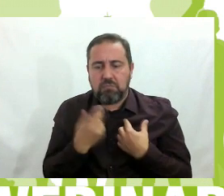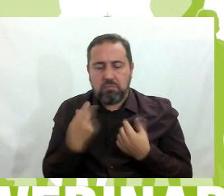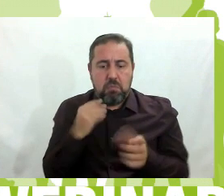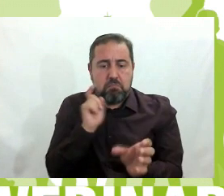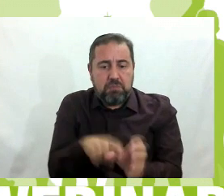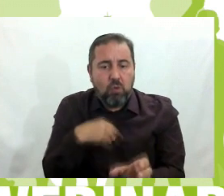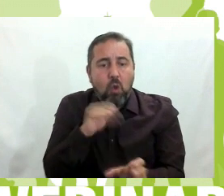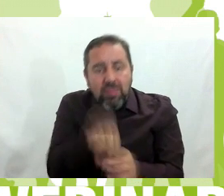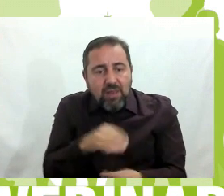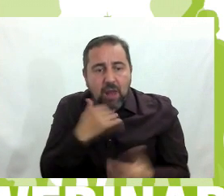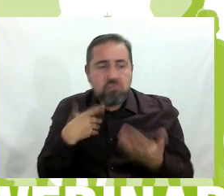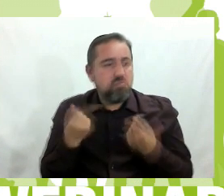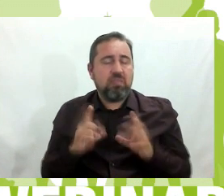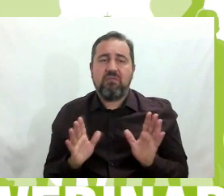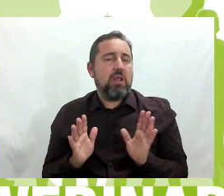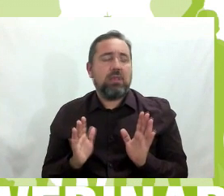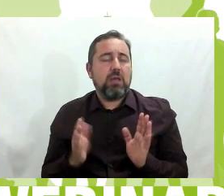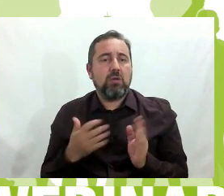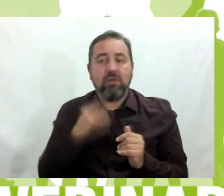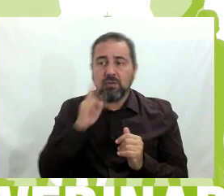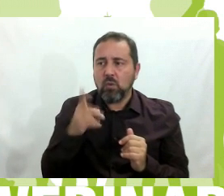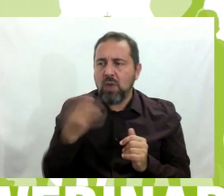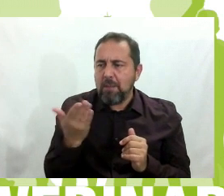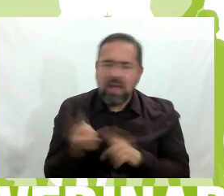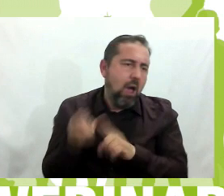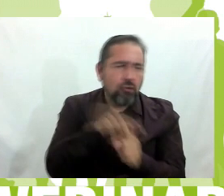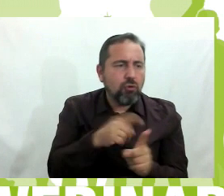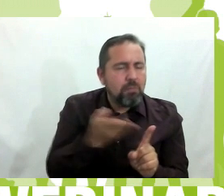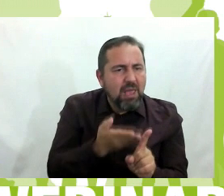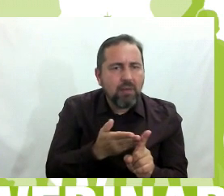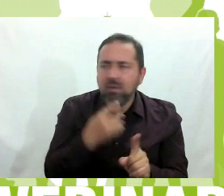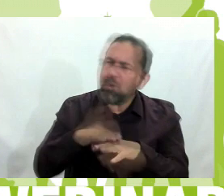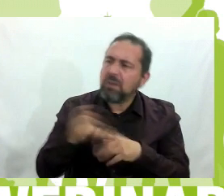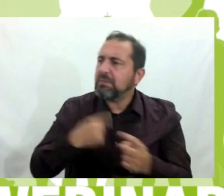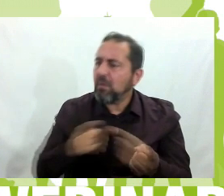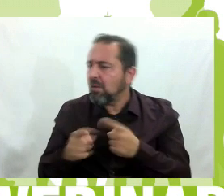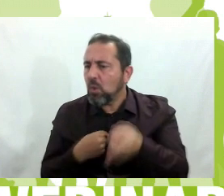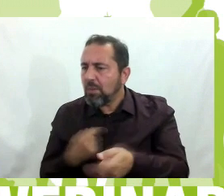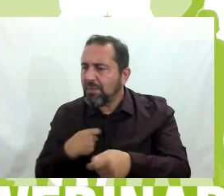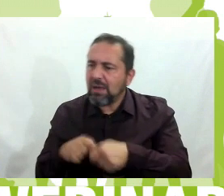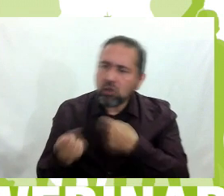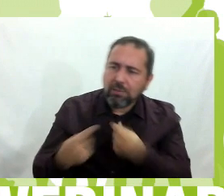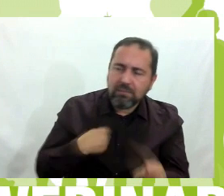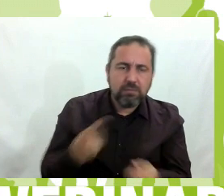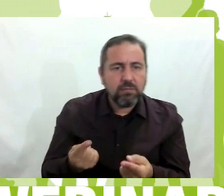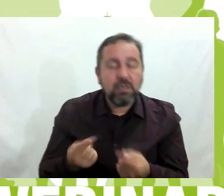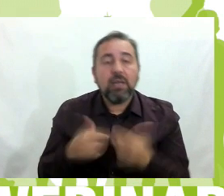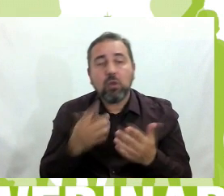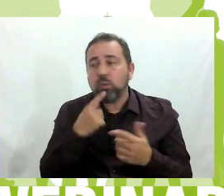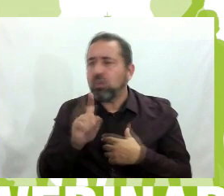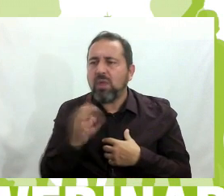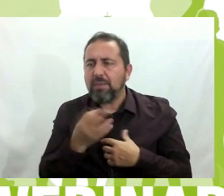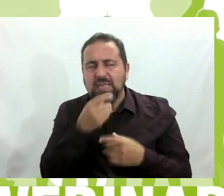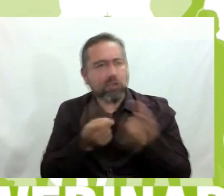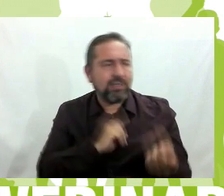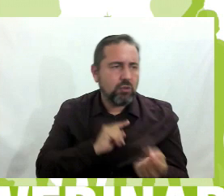intervenir. Yo a veces he visto a uno que le pega a otro y vienen... ¿Por qué me has pegado? Porque sí, porque tú me has roto algo. Pues tú no me tenías que